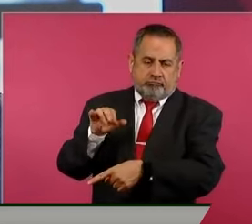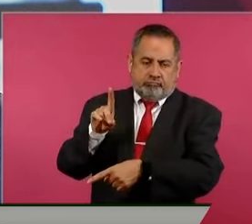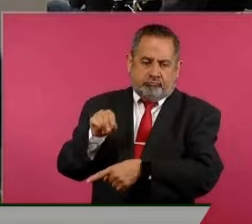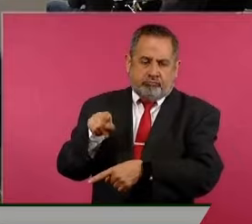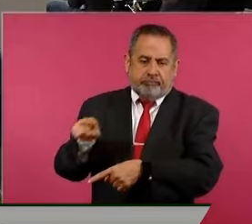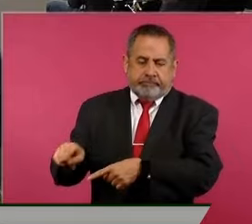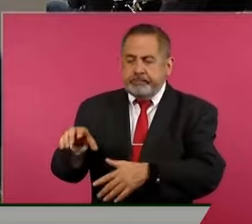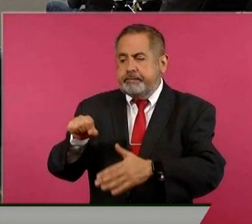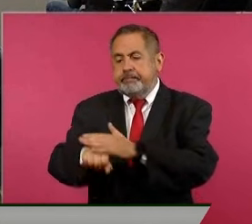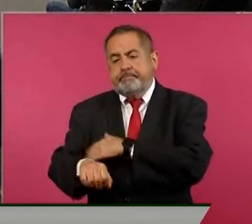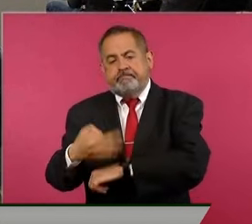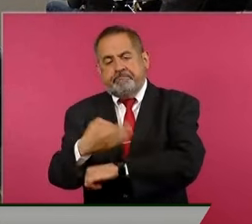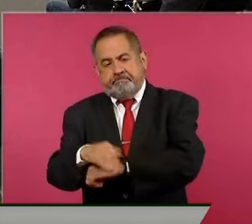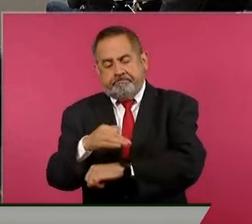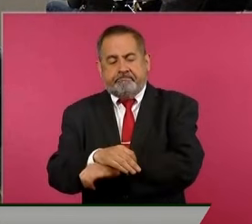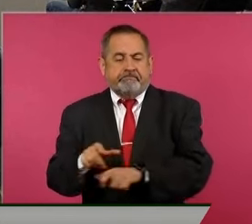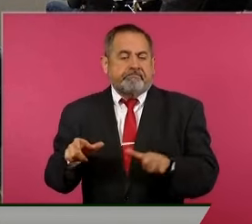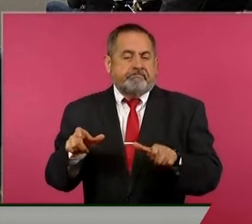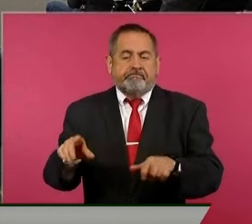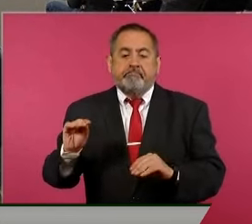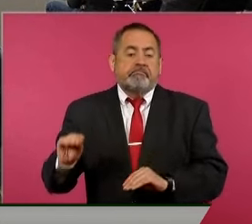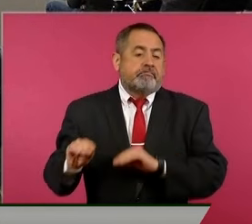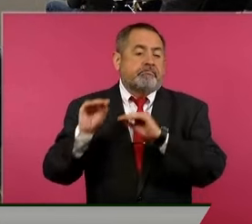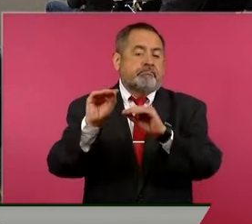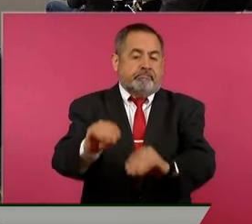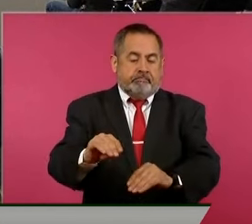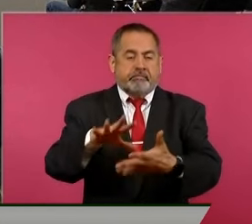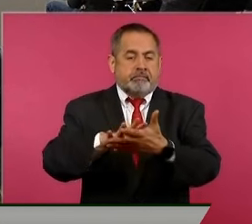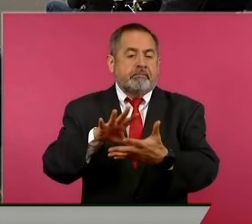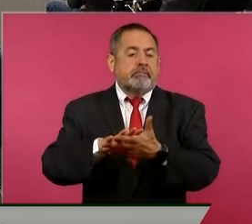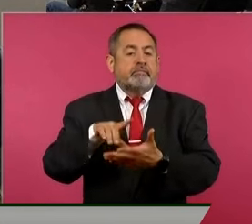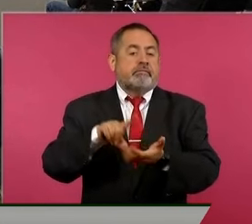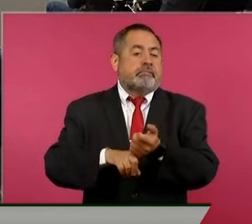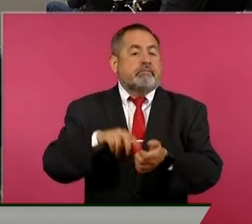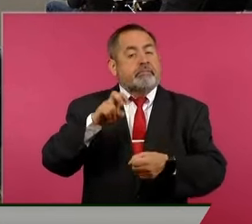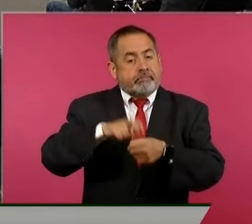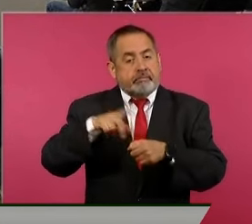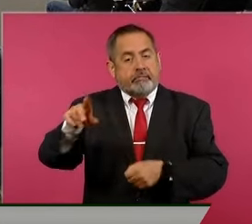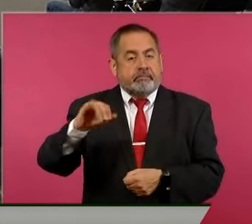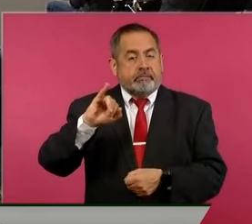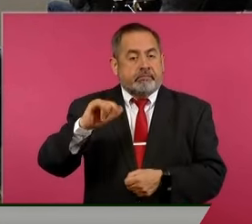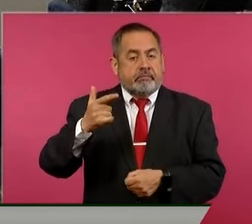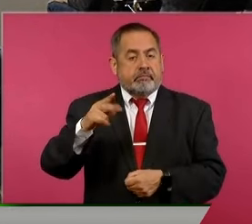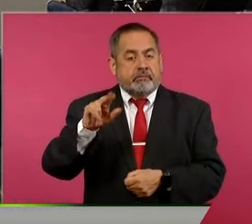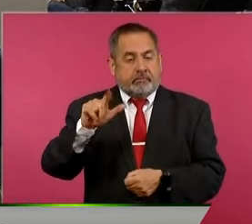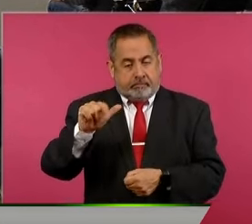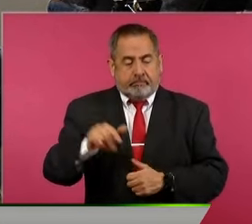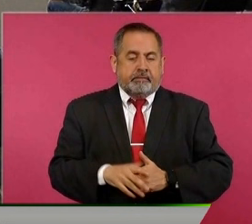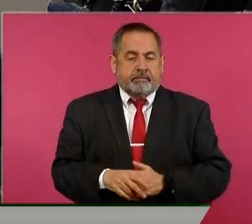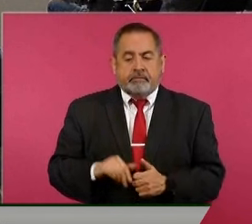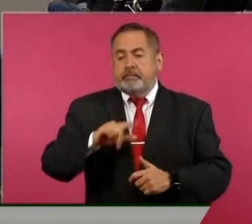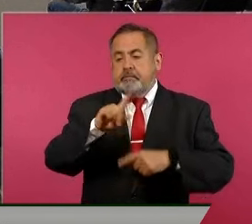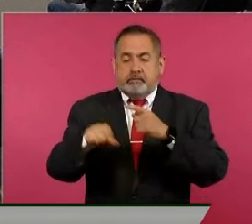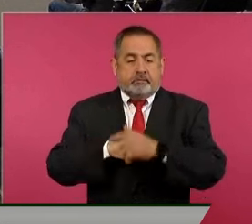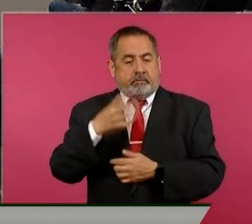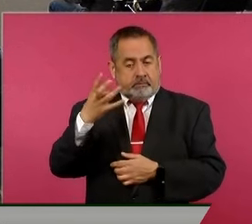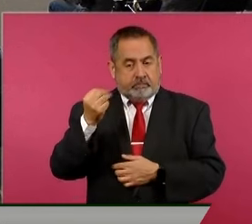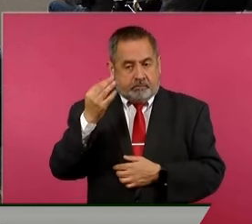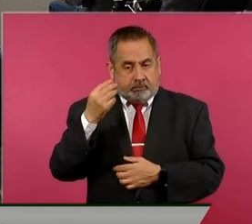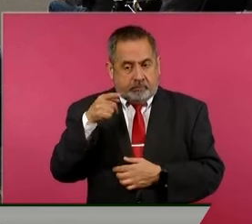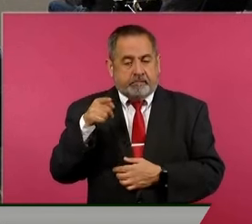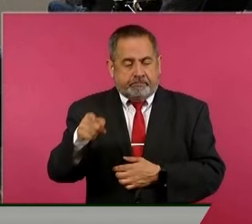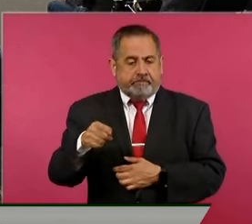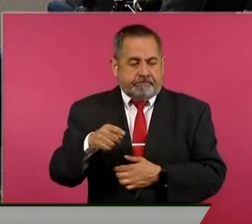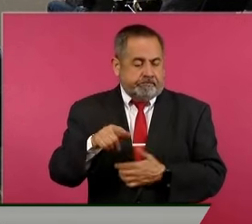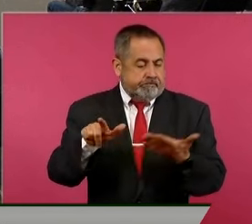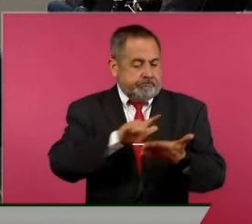Iguala, mientras que su hermano Juan Alfredo, al ser menor de edad, fue trasladado al albergue tutelar de menores infractores en Chilpancingo. El subsecretario